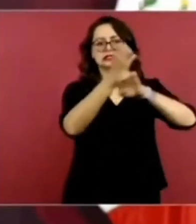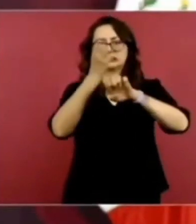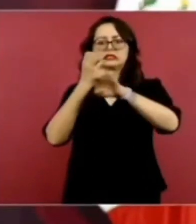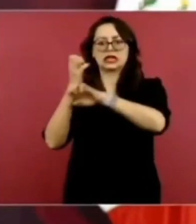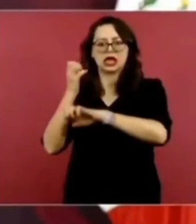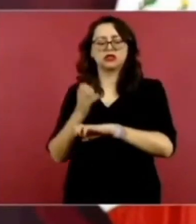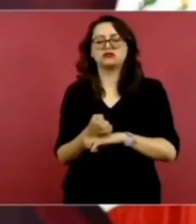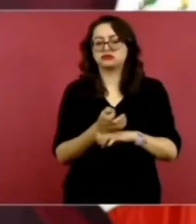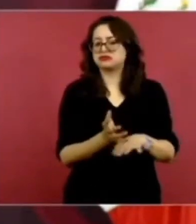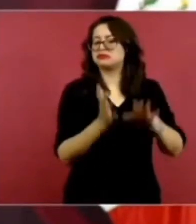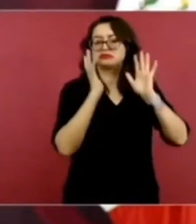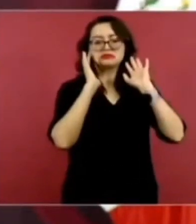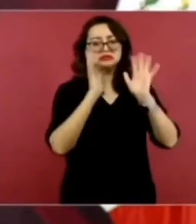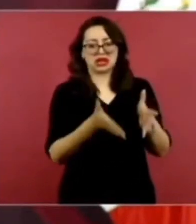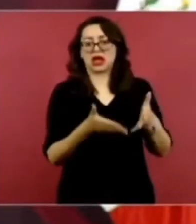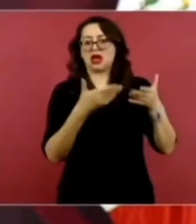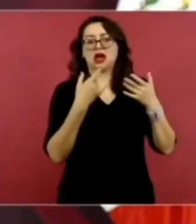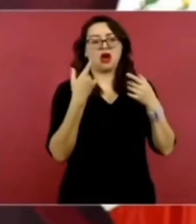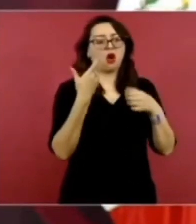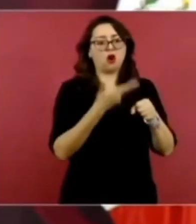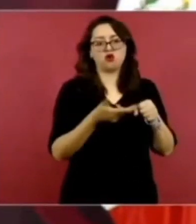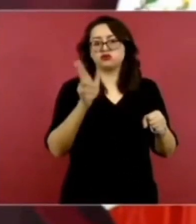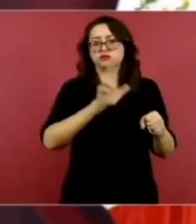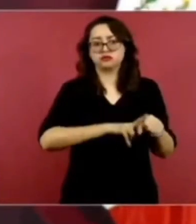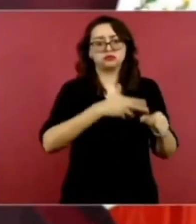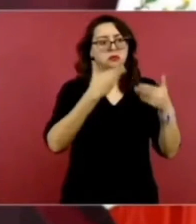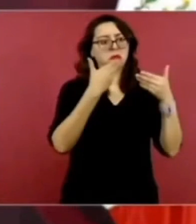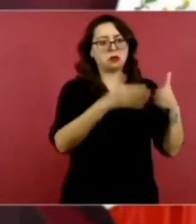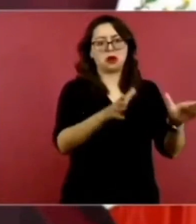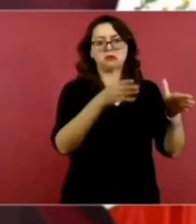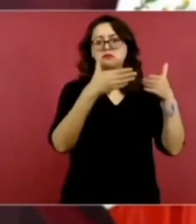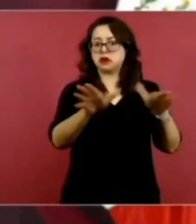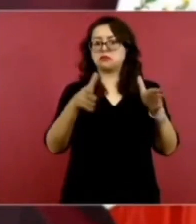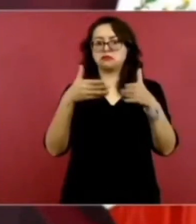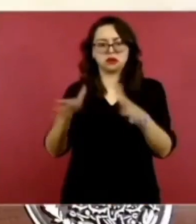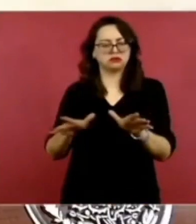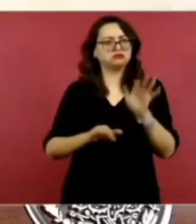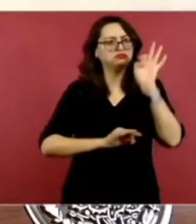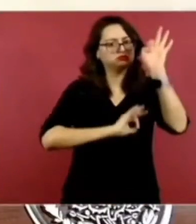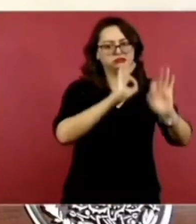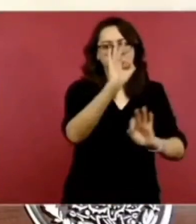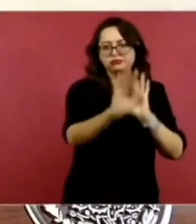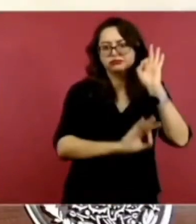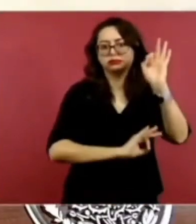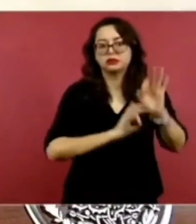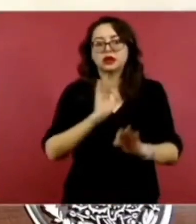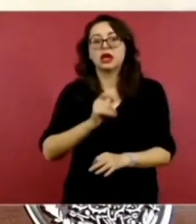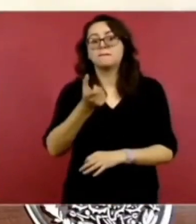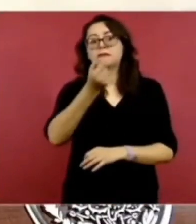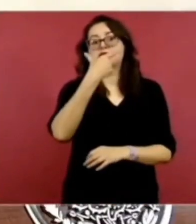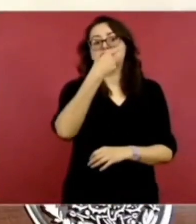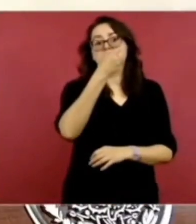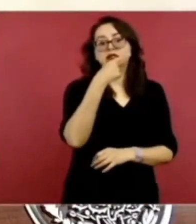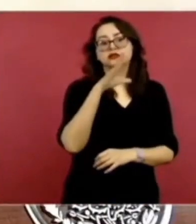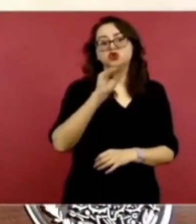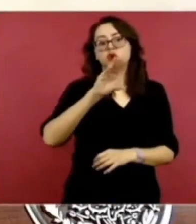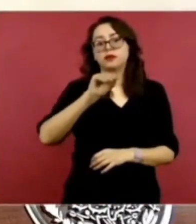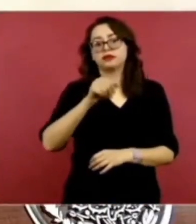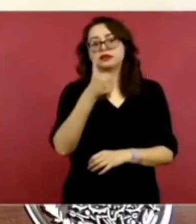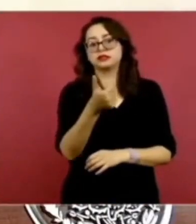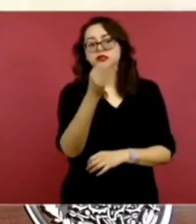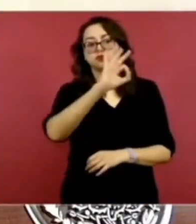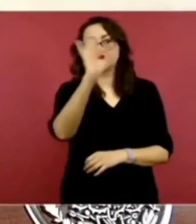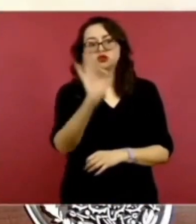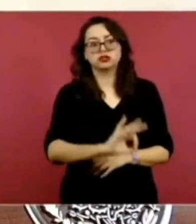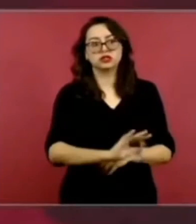los 23, ya tenemos, por ejemplo, un abasto en promedio de 96% de todos los medicamentos.